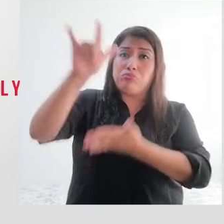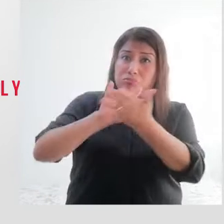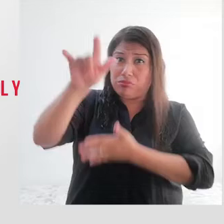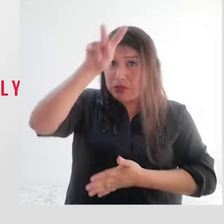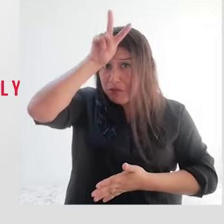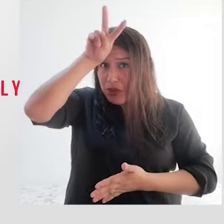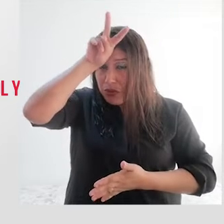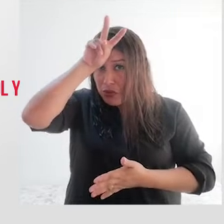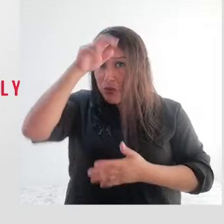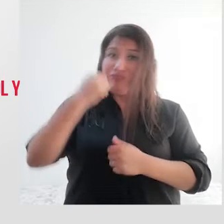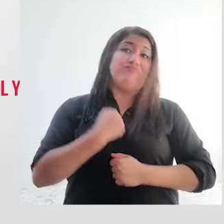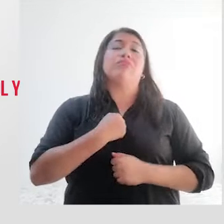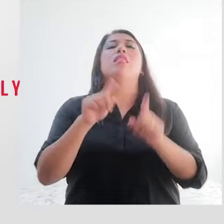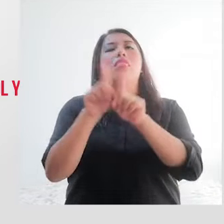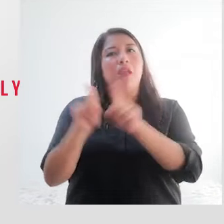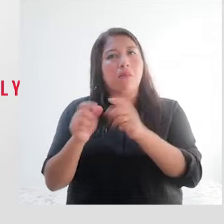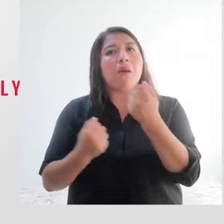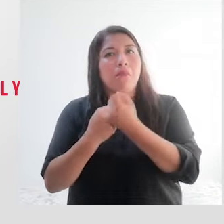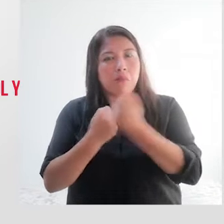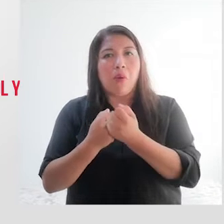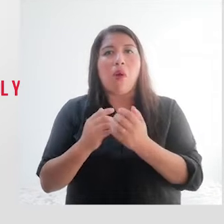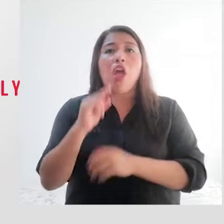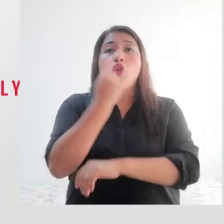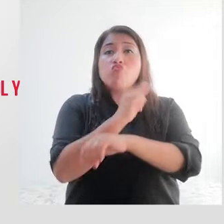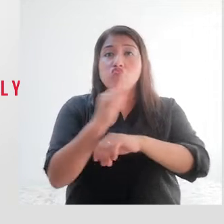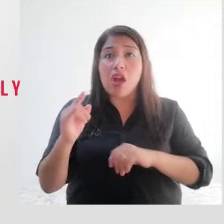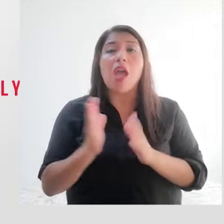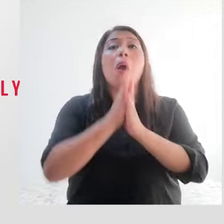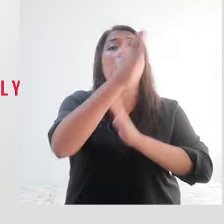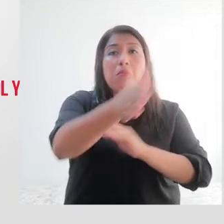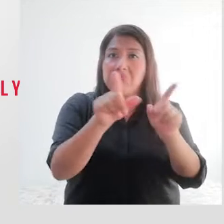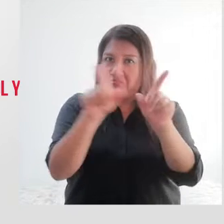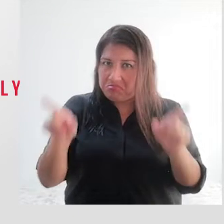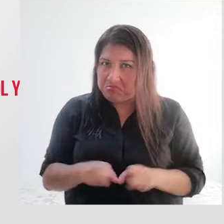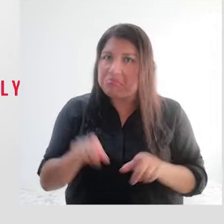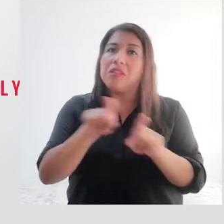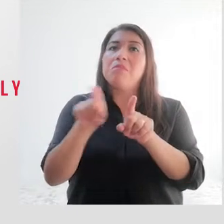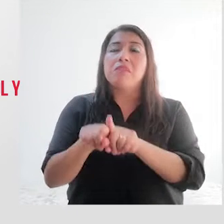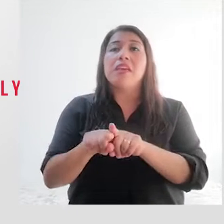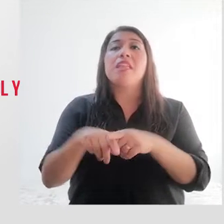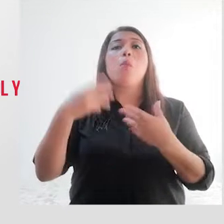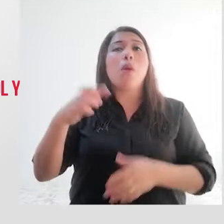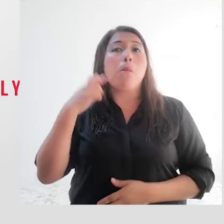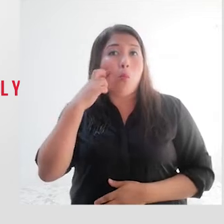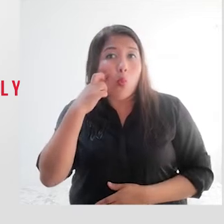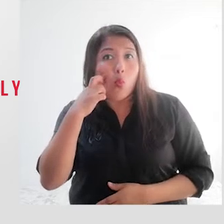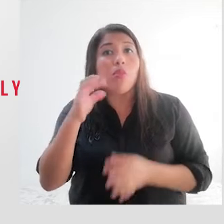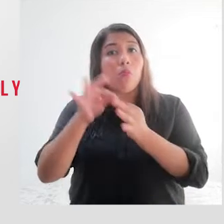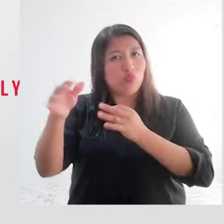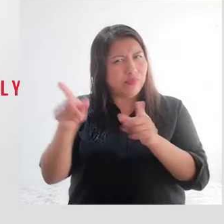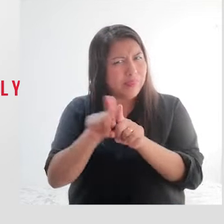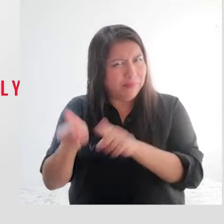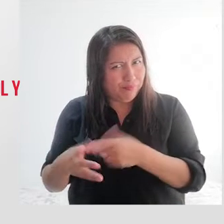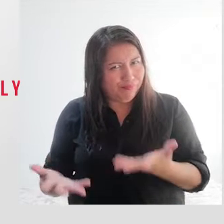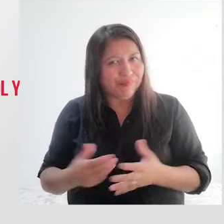Perú, a través de su programa Ala de Esperanza, hemos llegado a la región Ucayali, exactamente a la provincia de Purús, donde